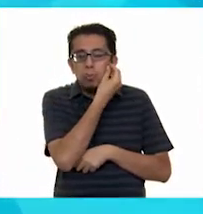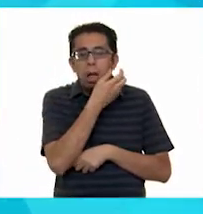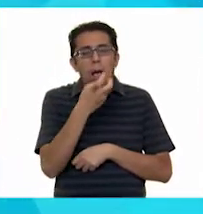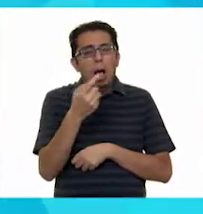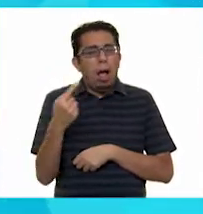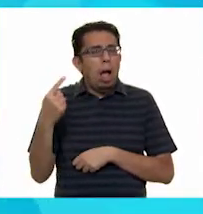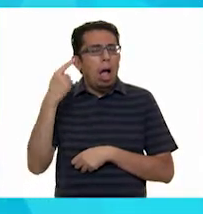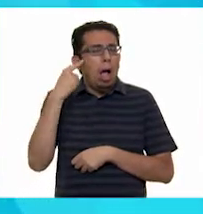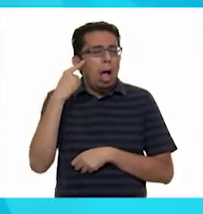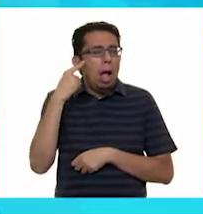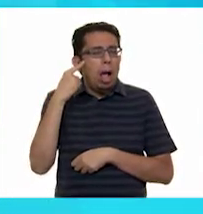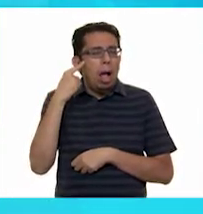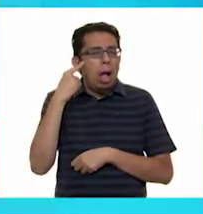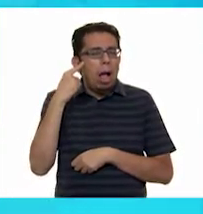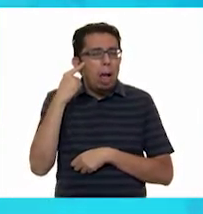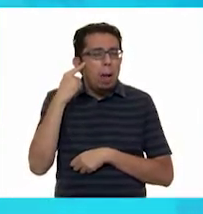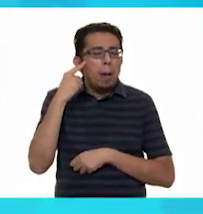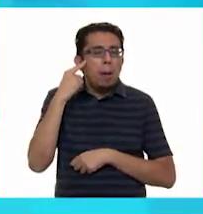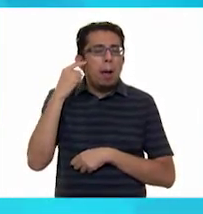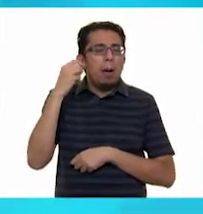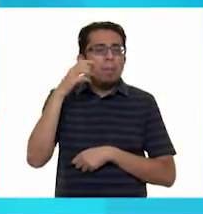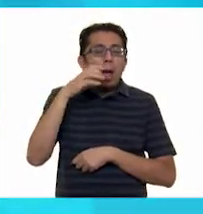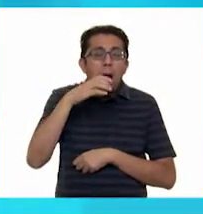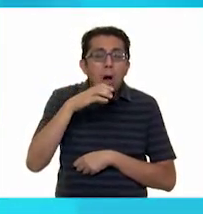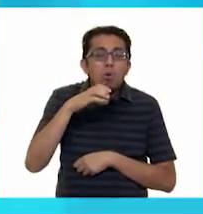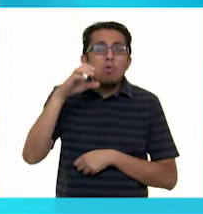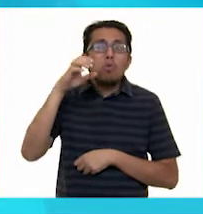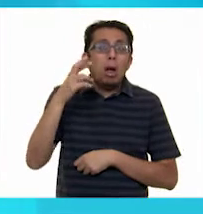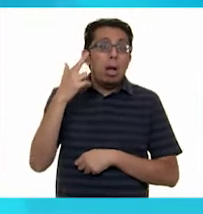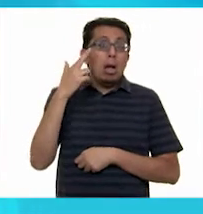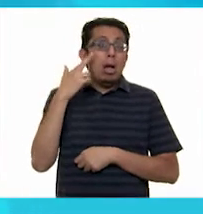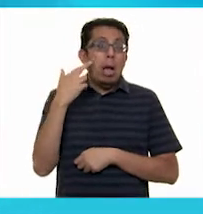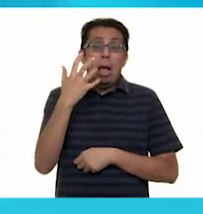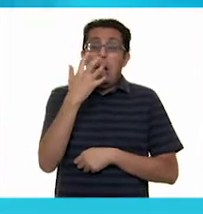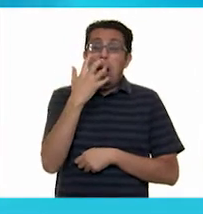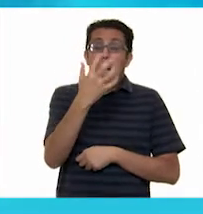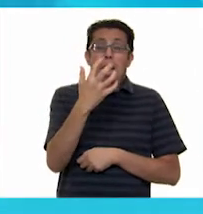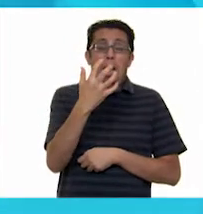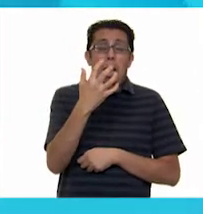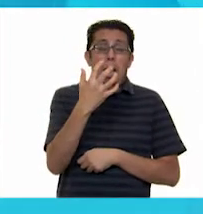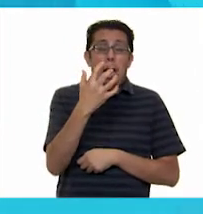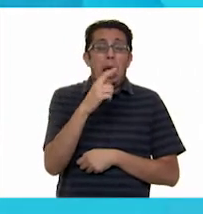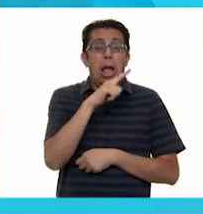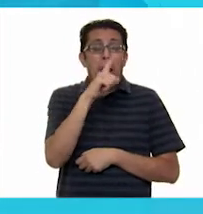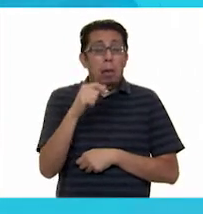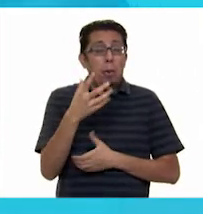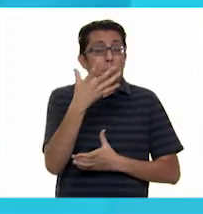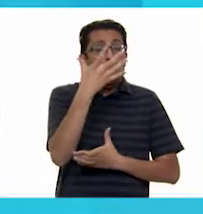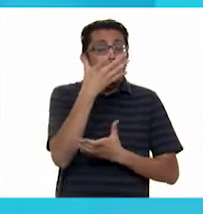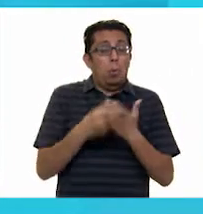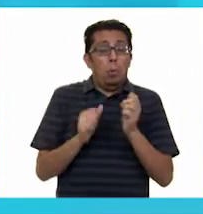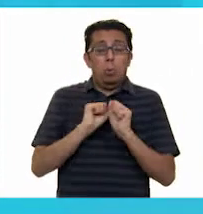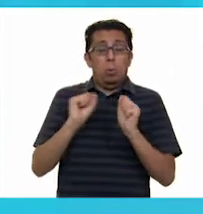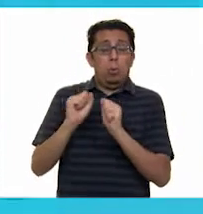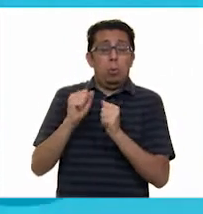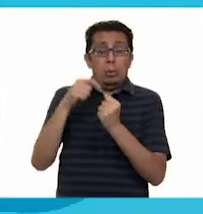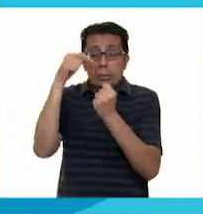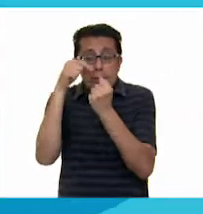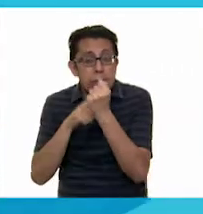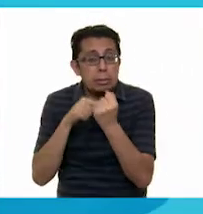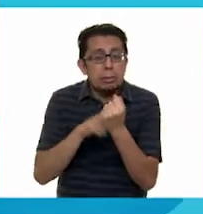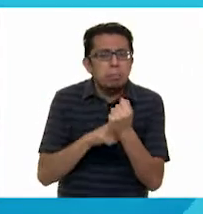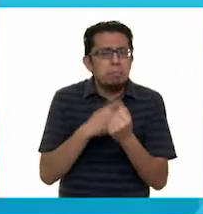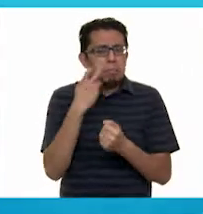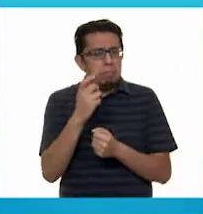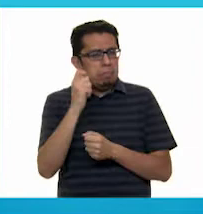un maullido. Los ratones gritan al unísono y corren a esconderse. ¿Qué será esto, Alexia?